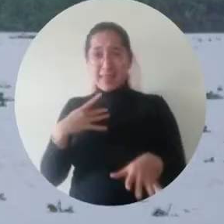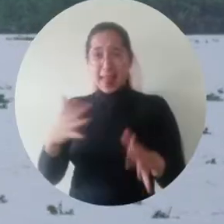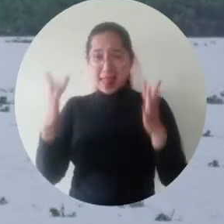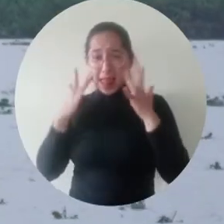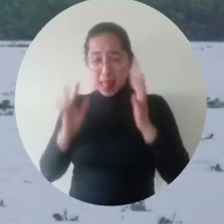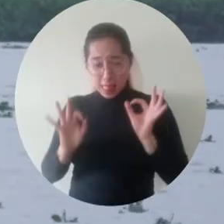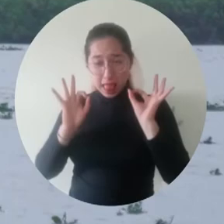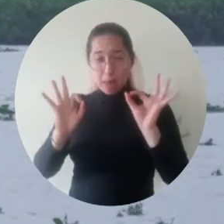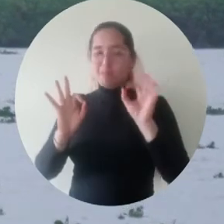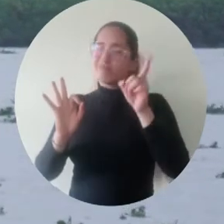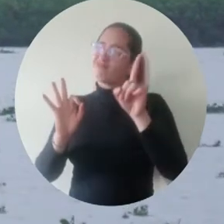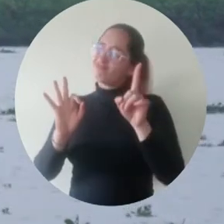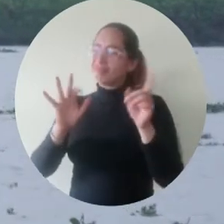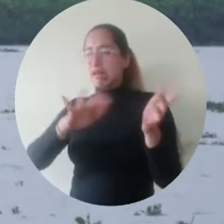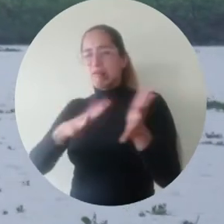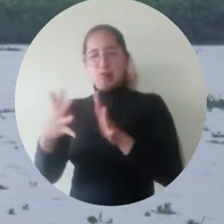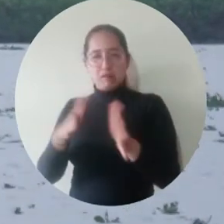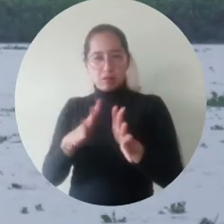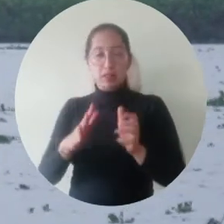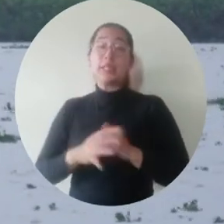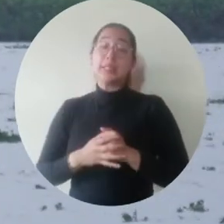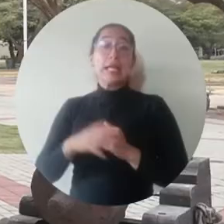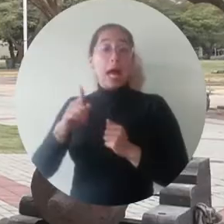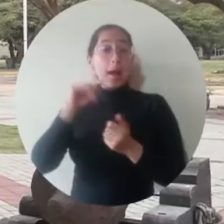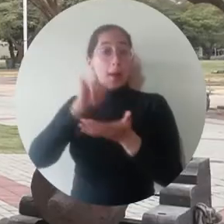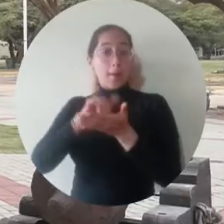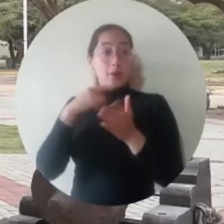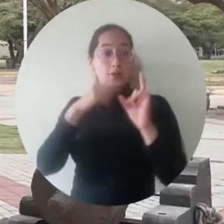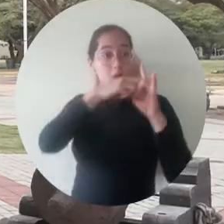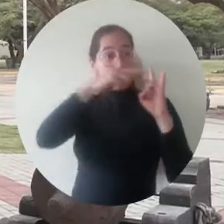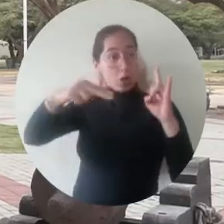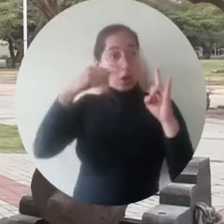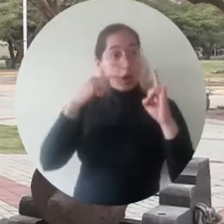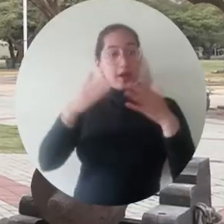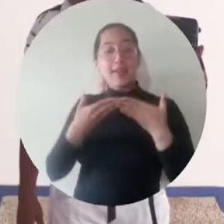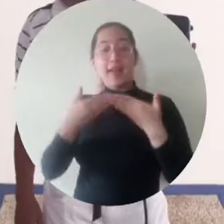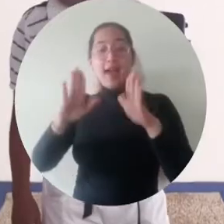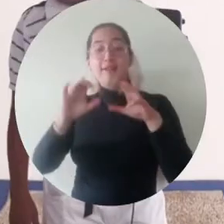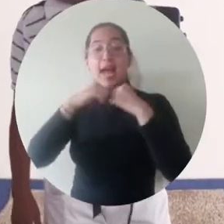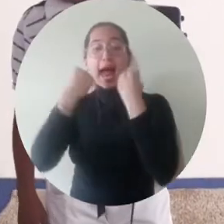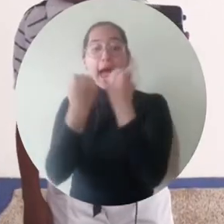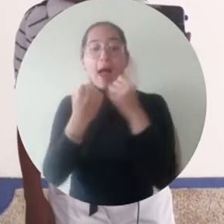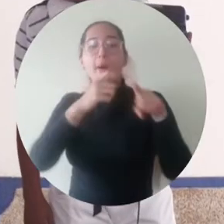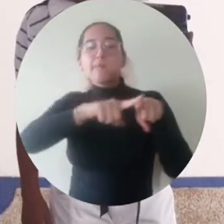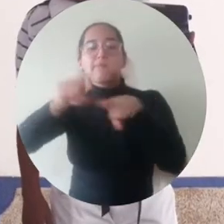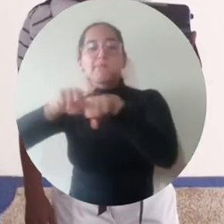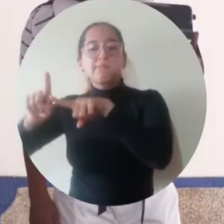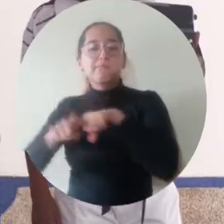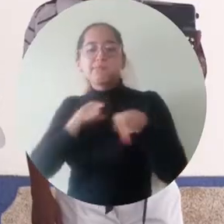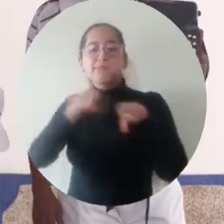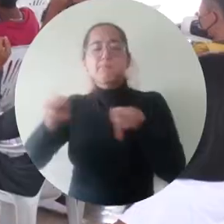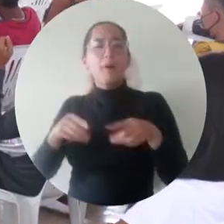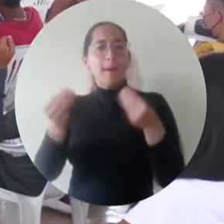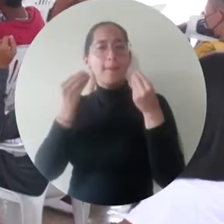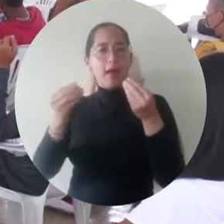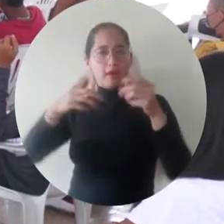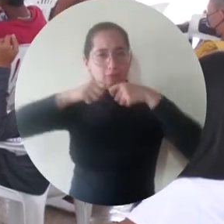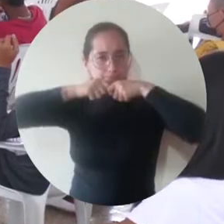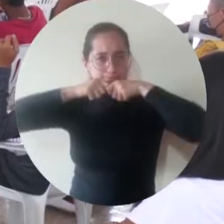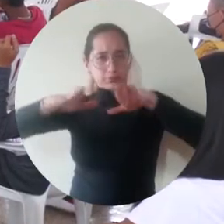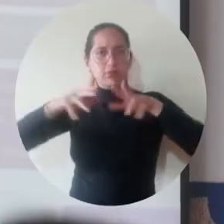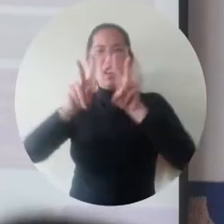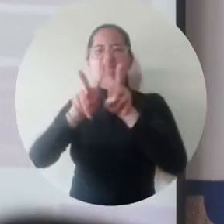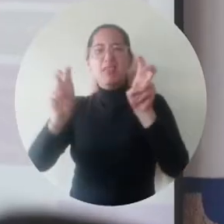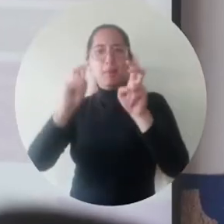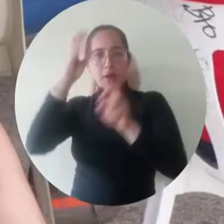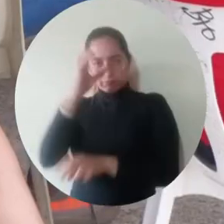está totalmente limpio o habilitado. De esta manera, Unimagdalena abre aulas de conocimiento en el departamento para fomentar la